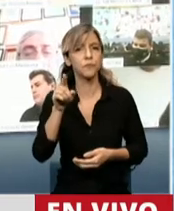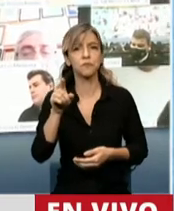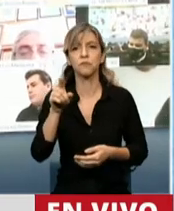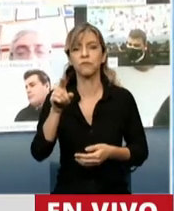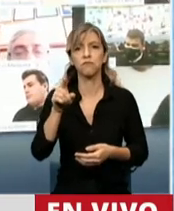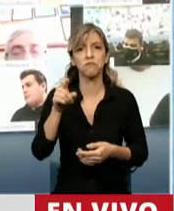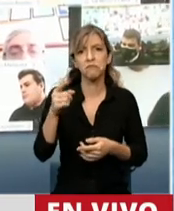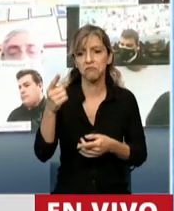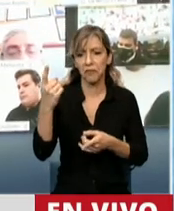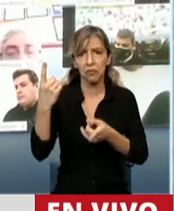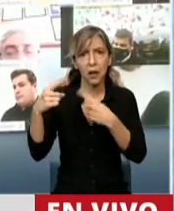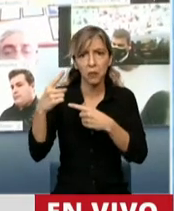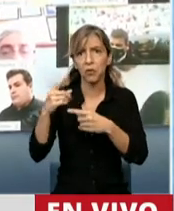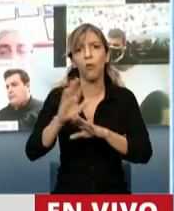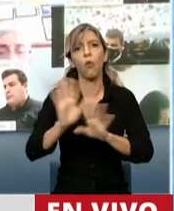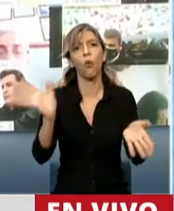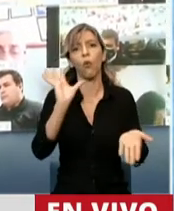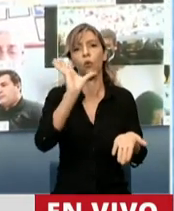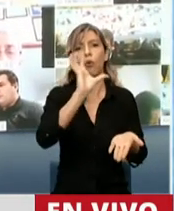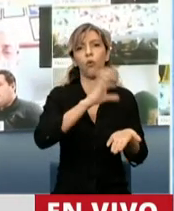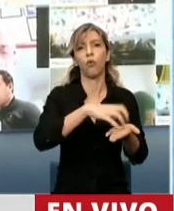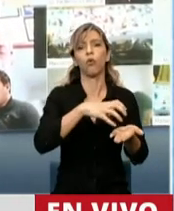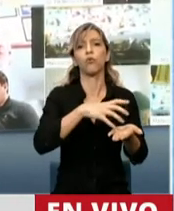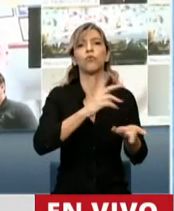como el Consejo de la Magistratura.